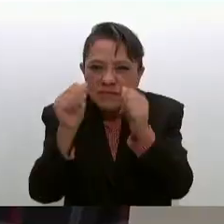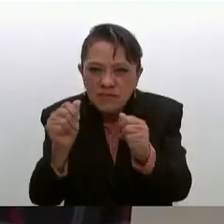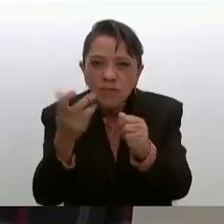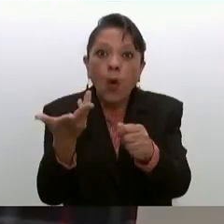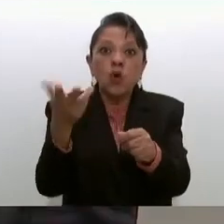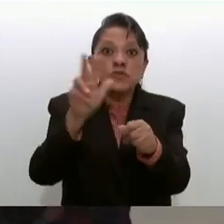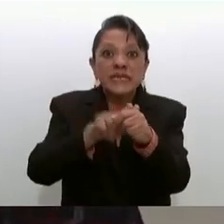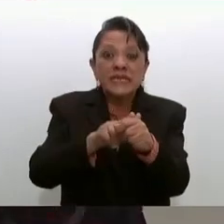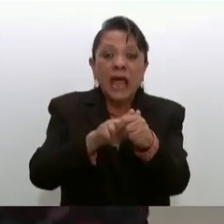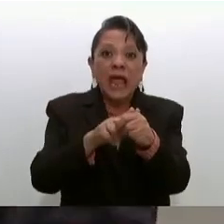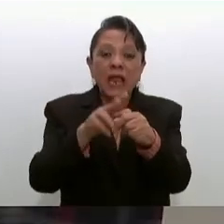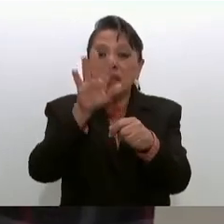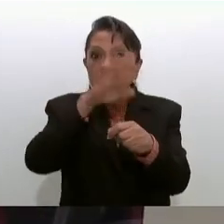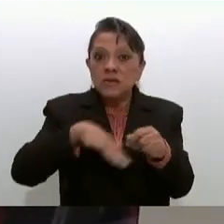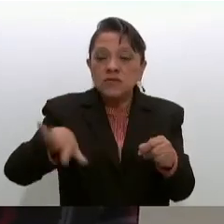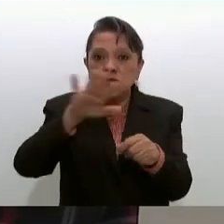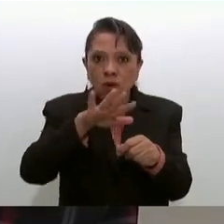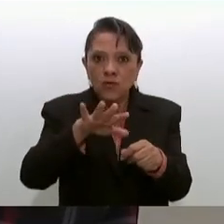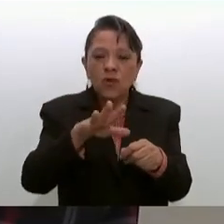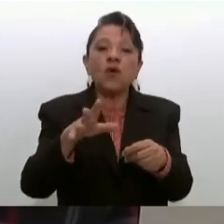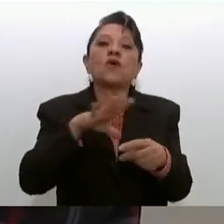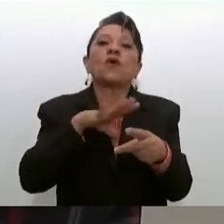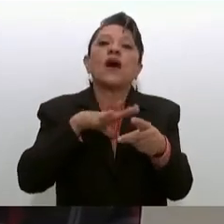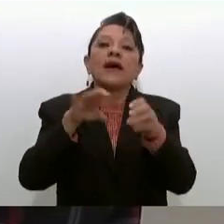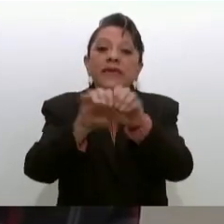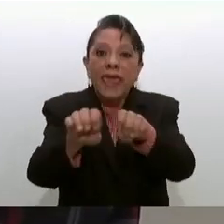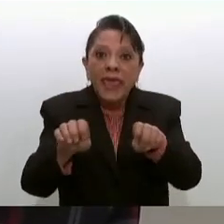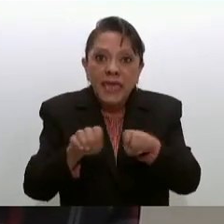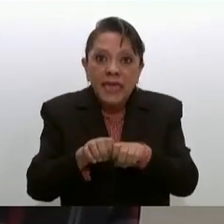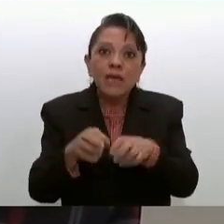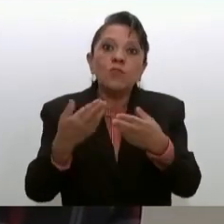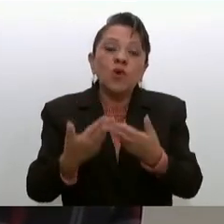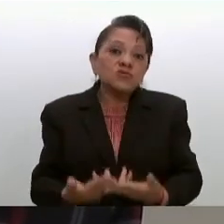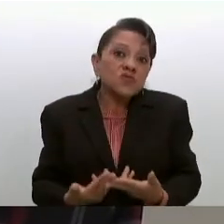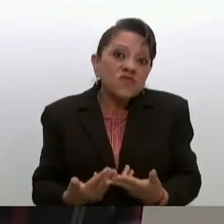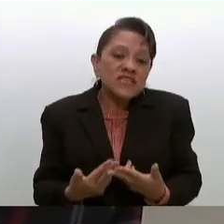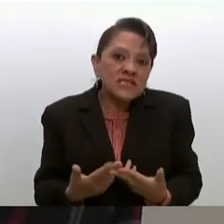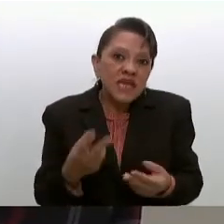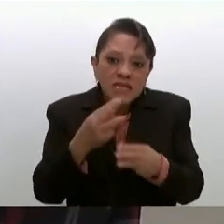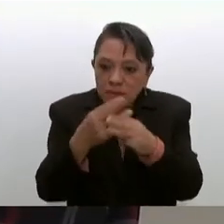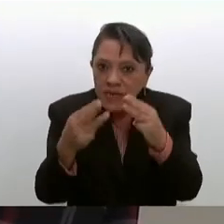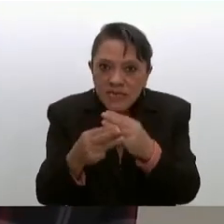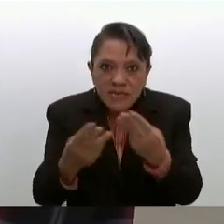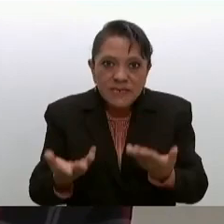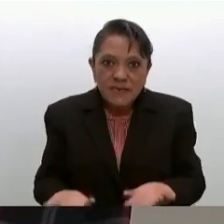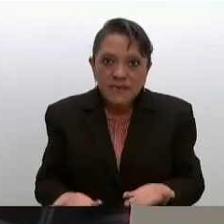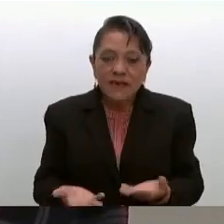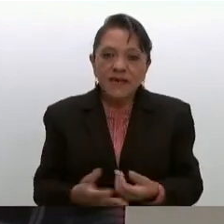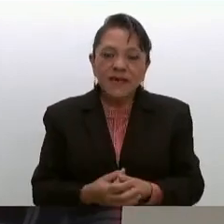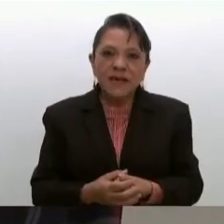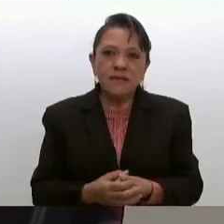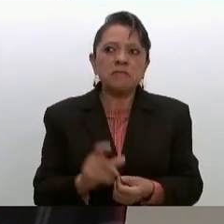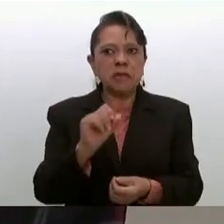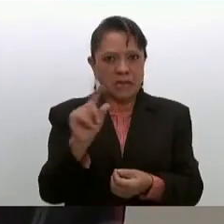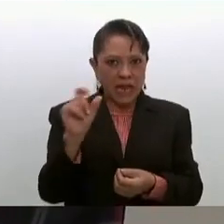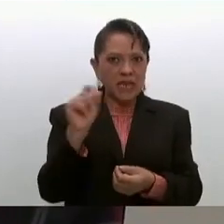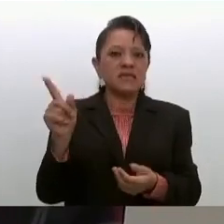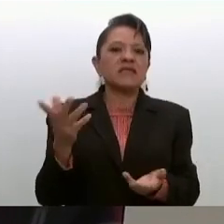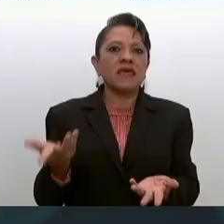que haya equipo suficiente y de calidad